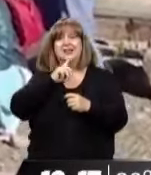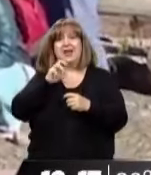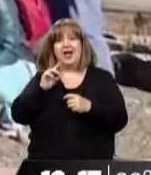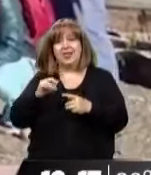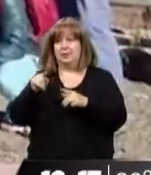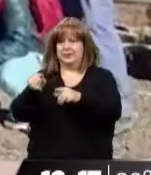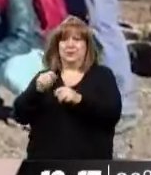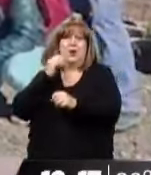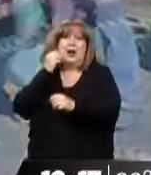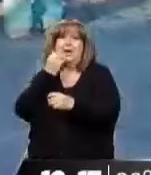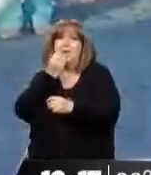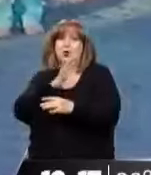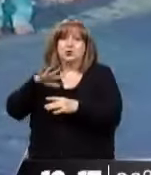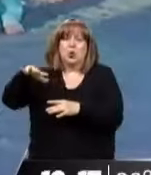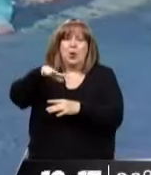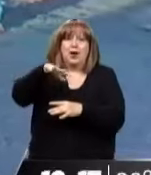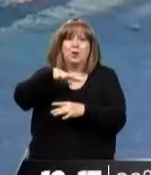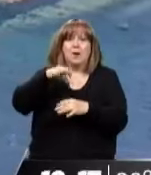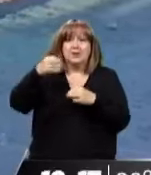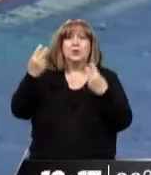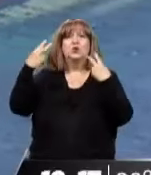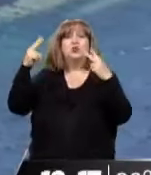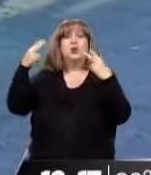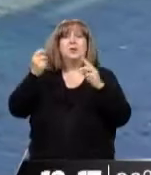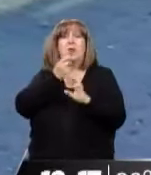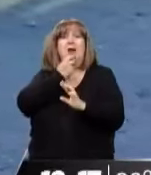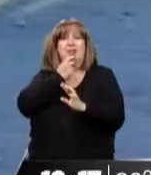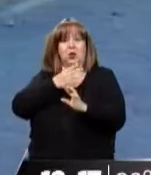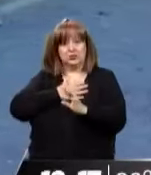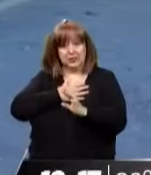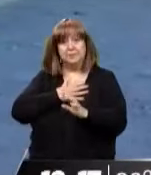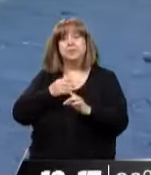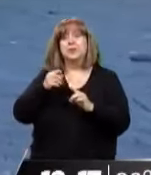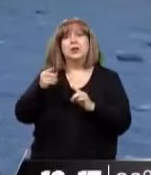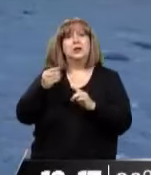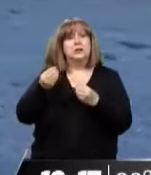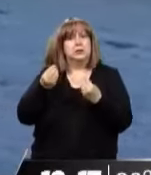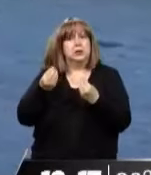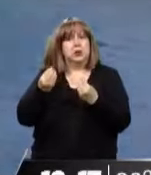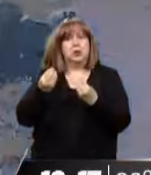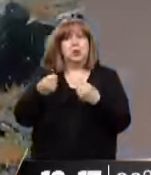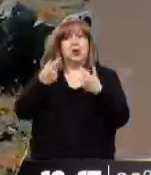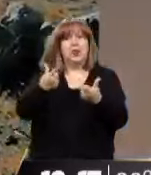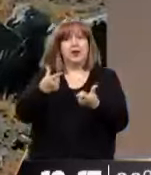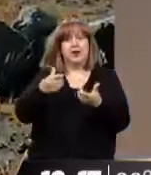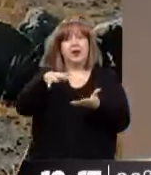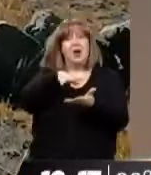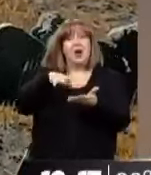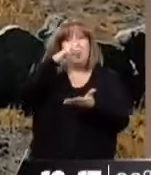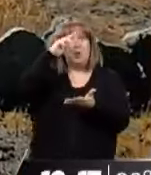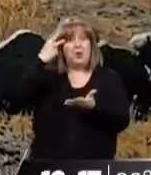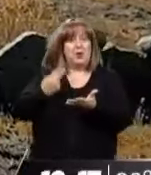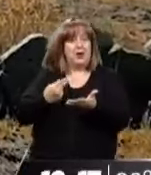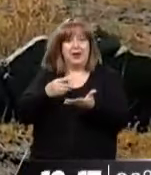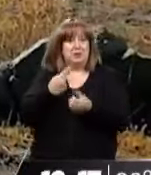productivo. Bueno, un poco más lo que explicaba Víctor Ibáñez de este componente político y también del